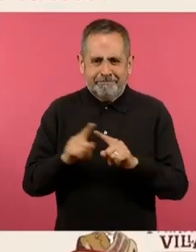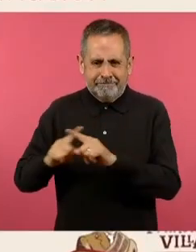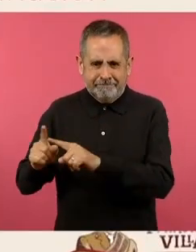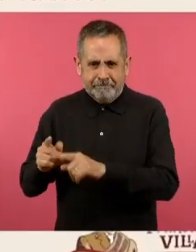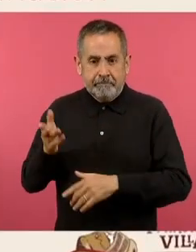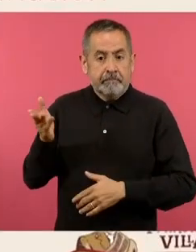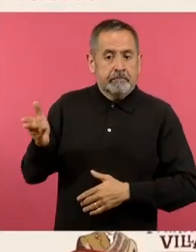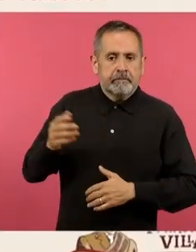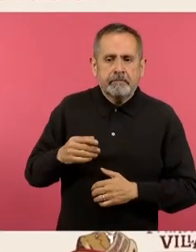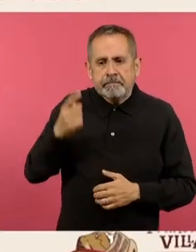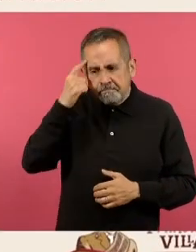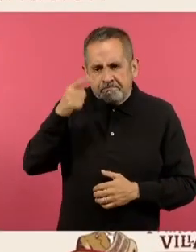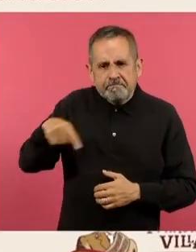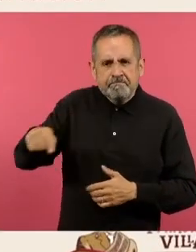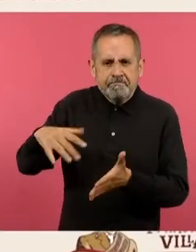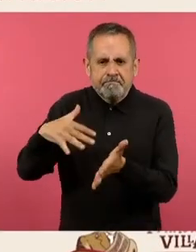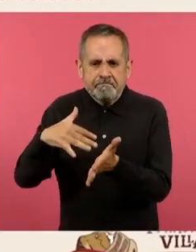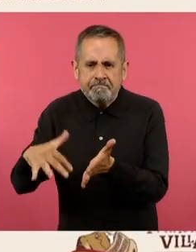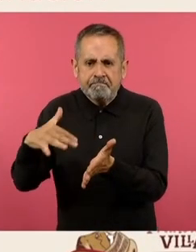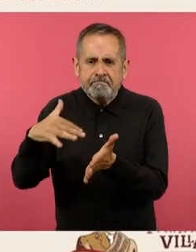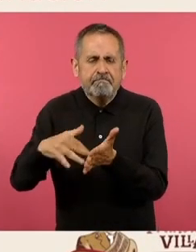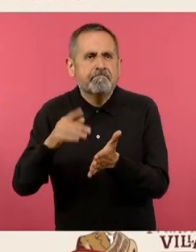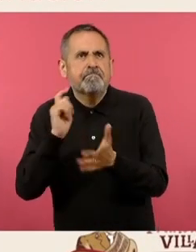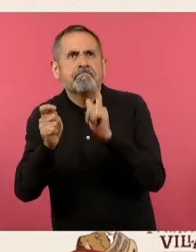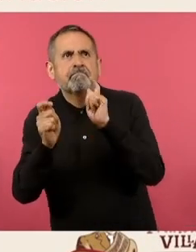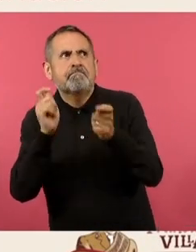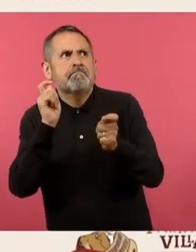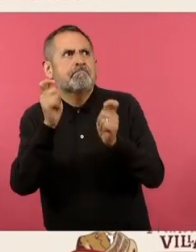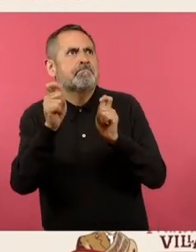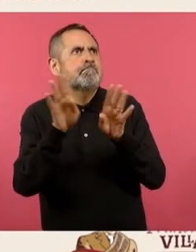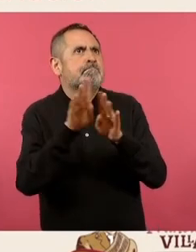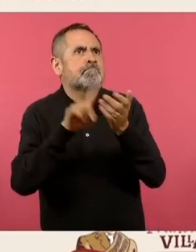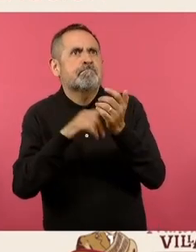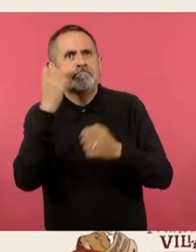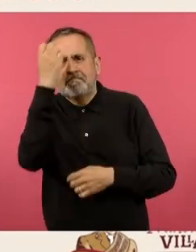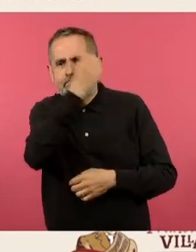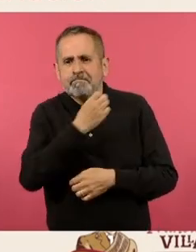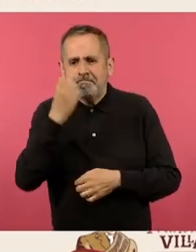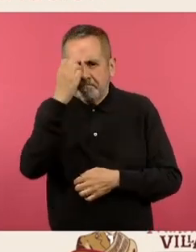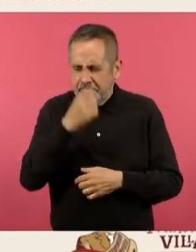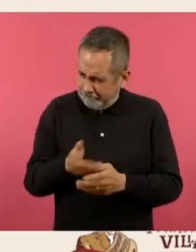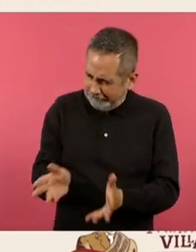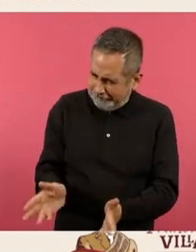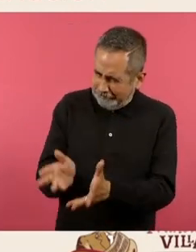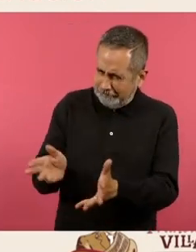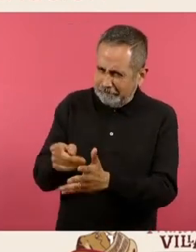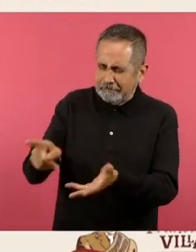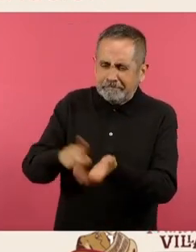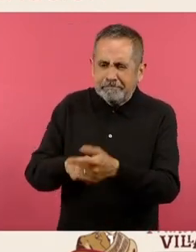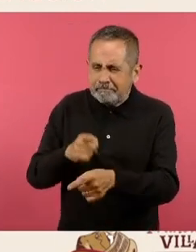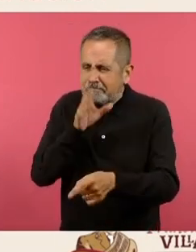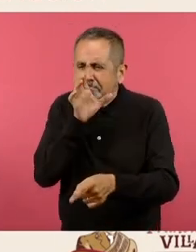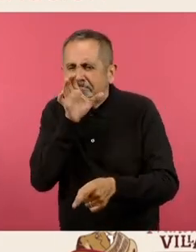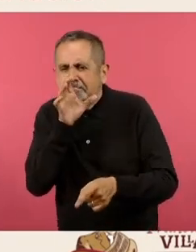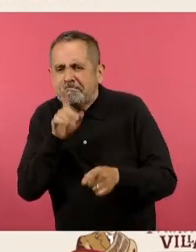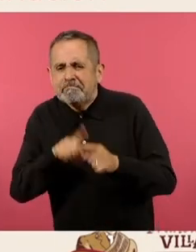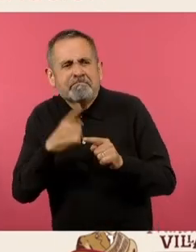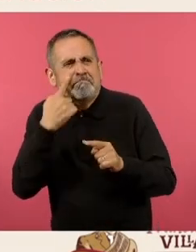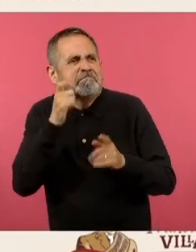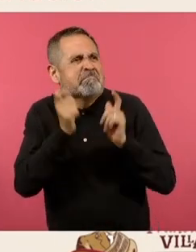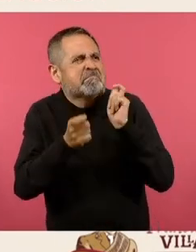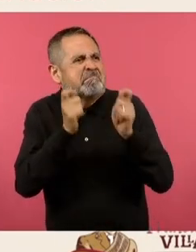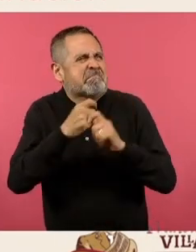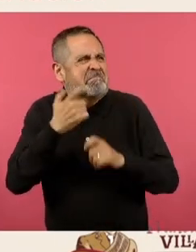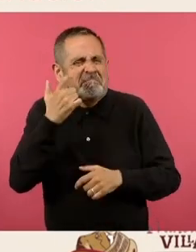descubrimiento y a la lectura del entorno, se motiva la curiosidad y se desarrolla la